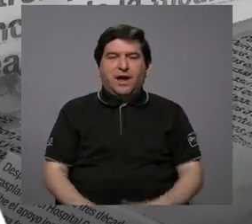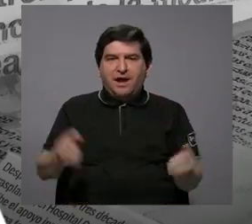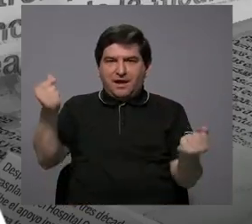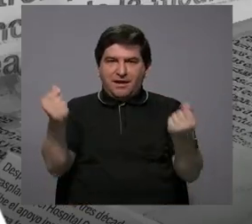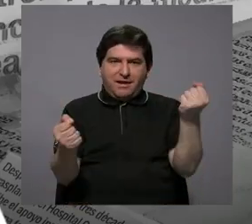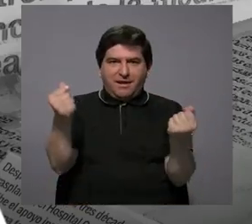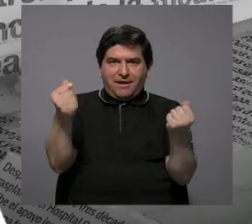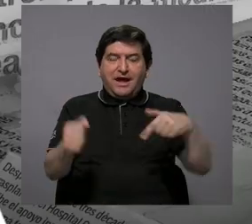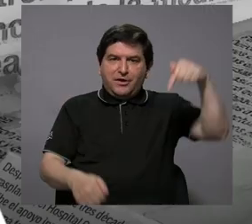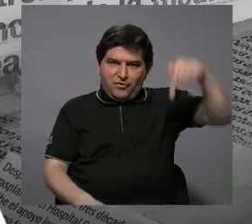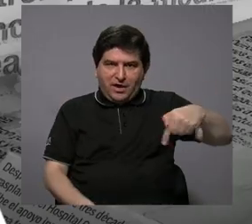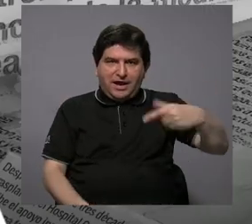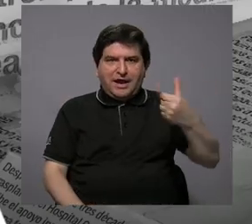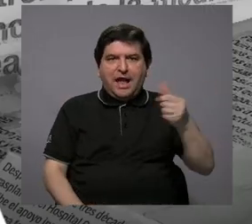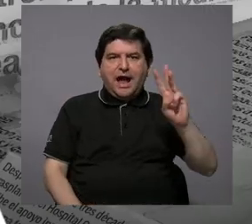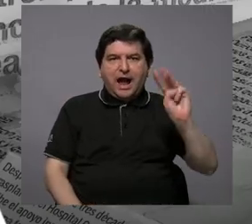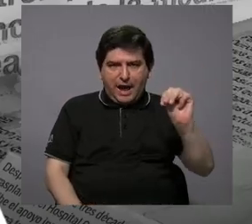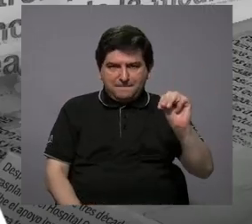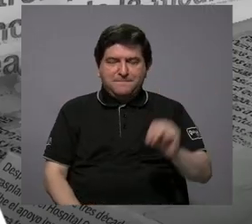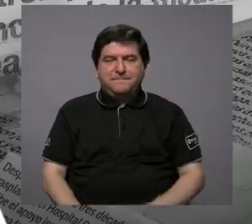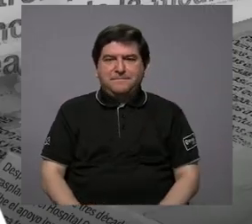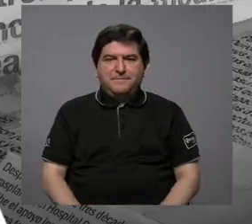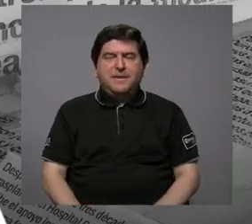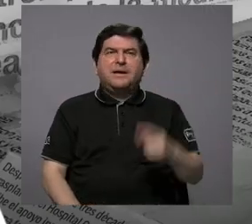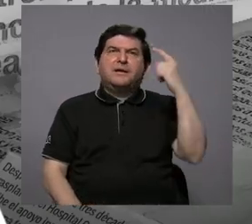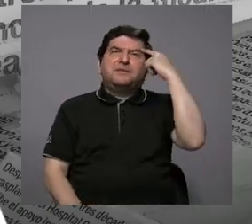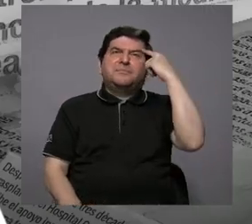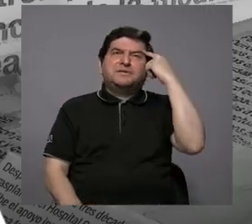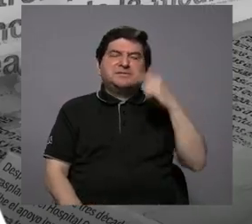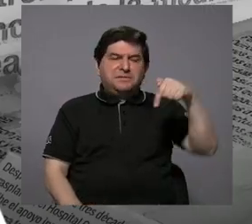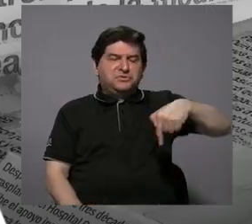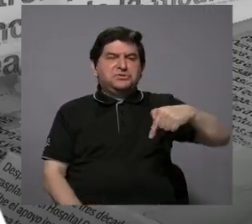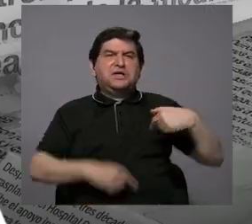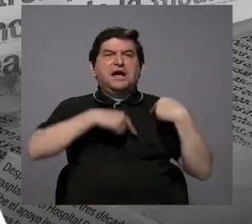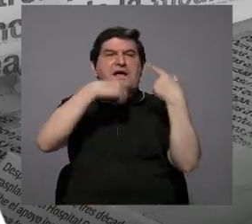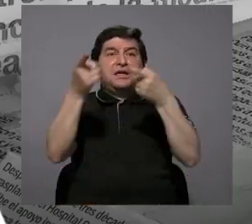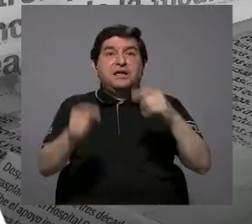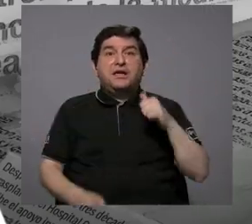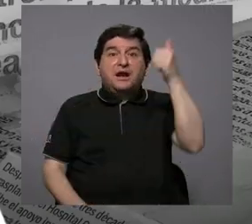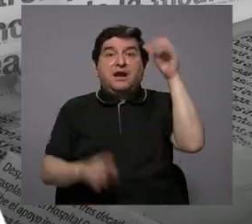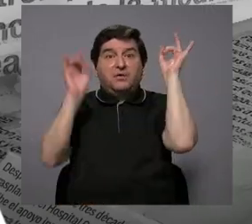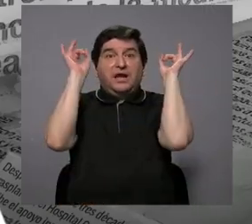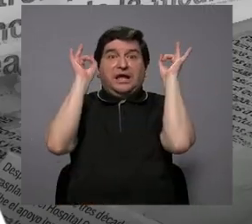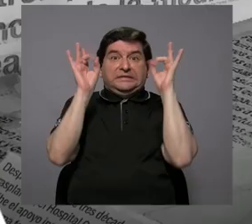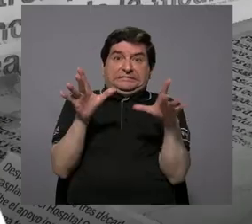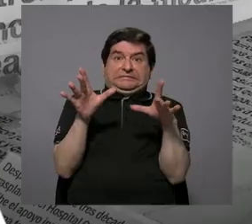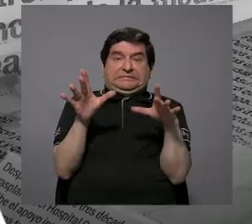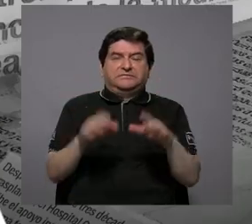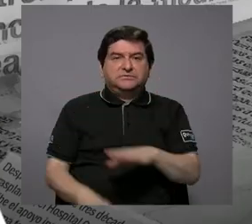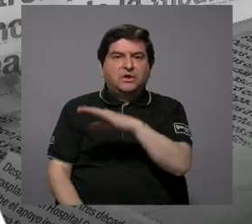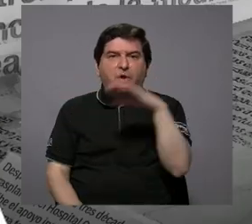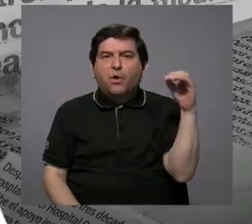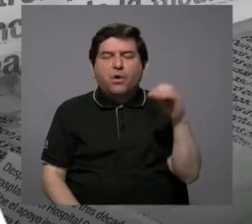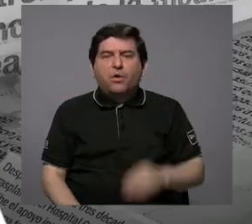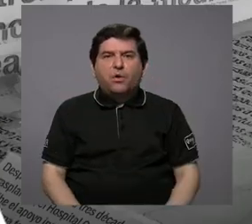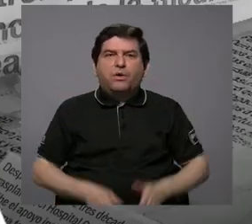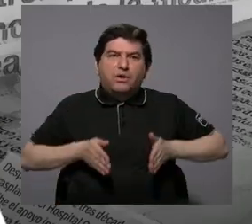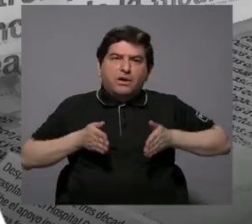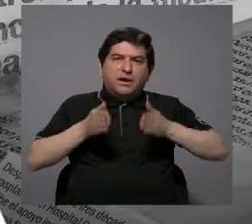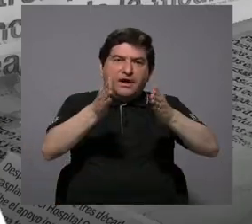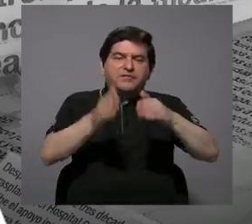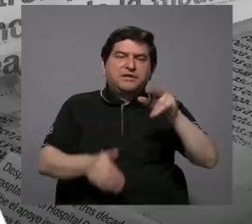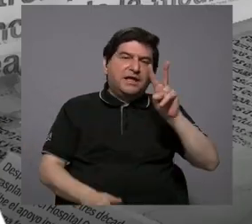vehículo acá en la GAM, ¿verdad? Ir ahorita, pensemos, lo de aquí a la Juela, que está terrible, que ir, por ejemplo, por la Ruta